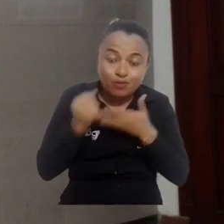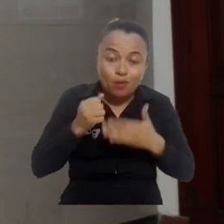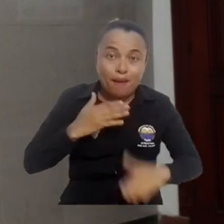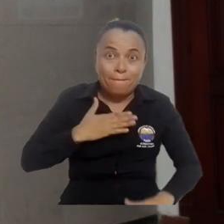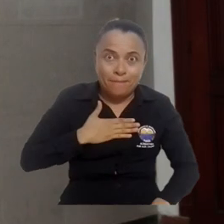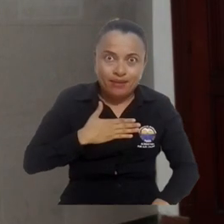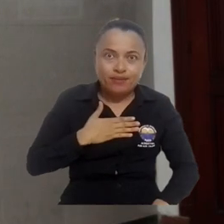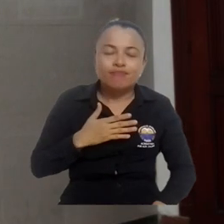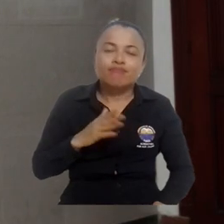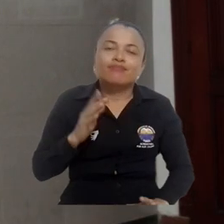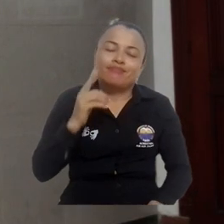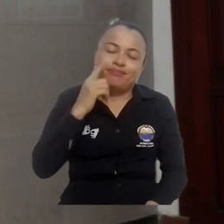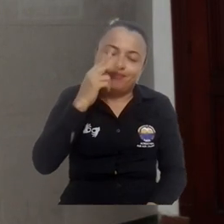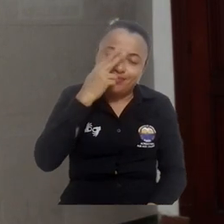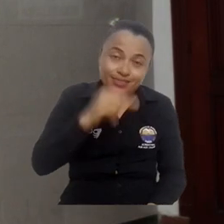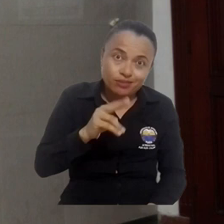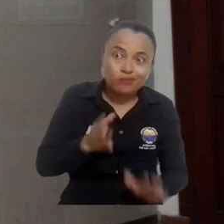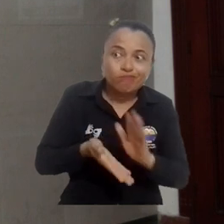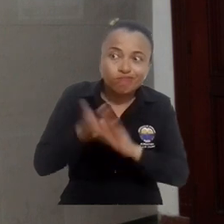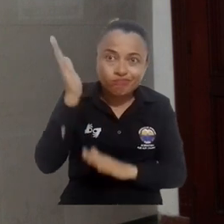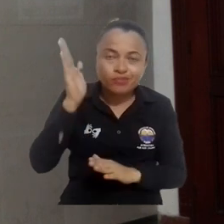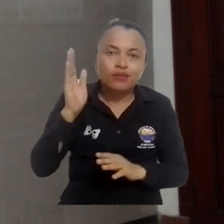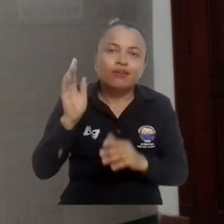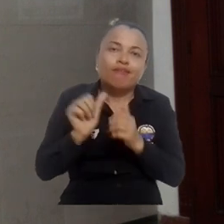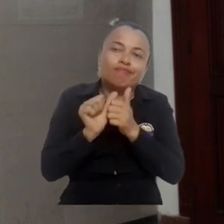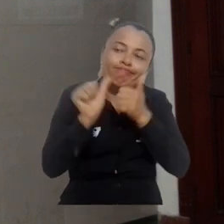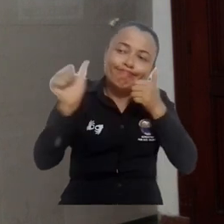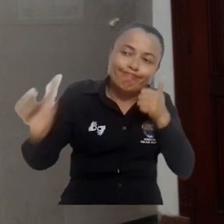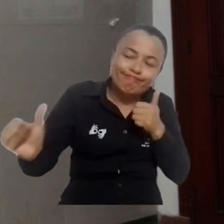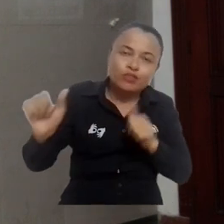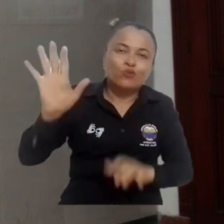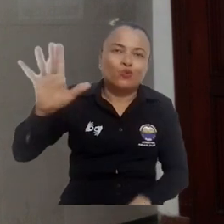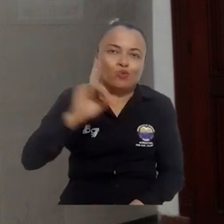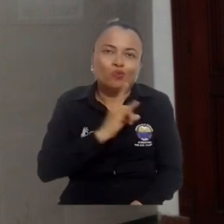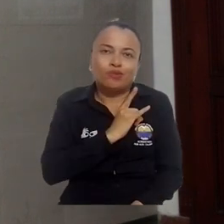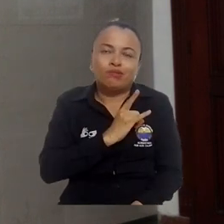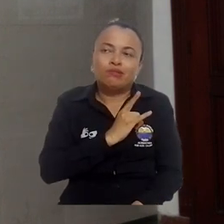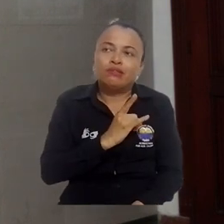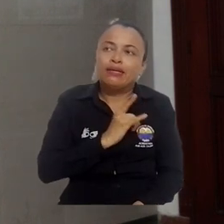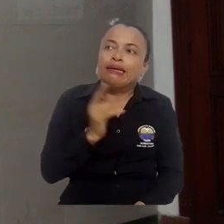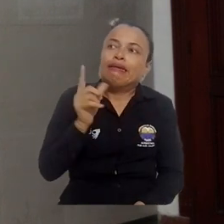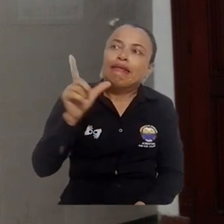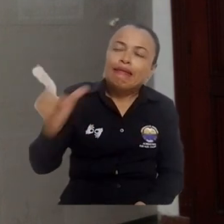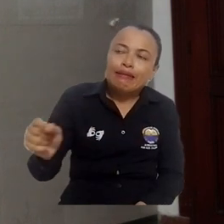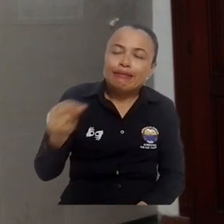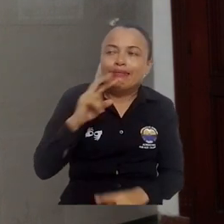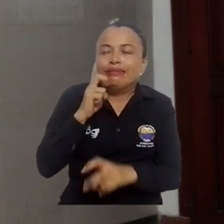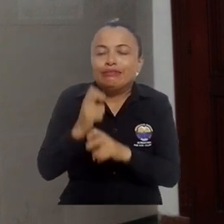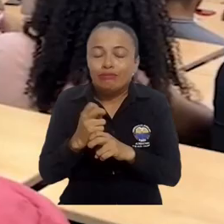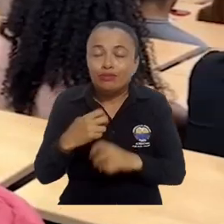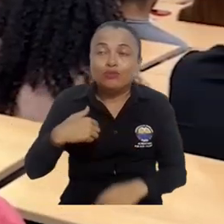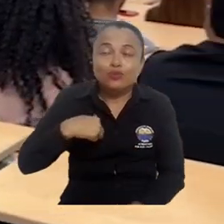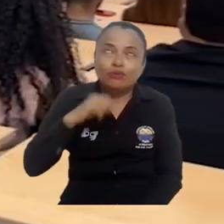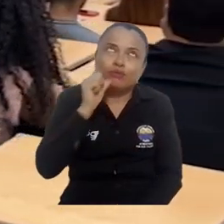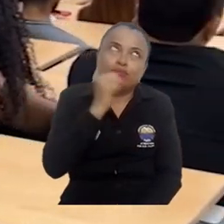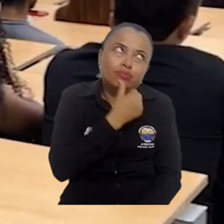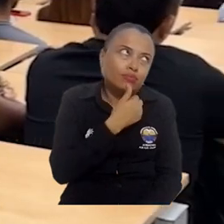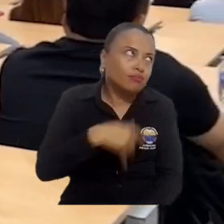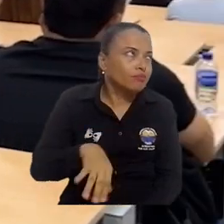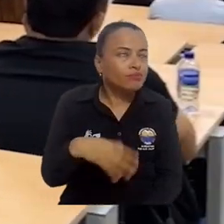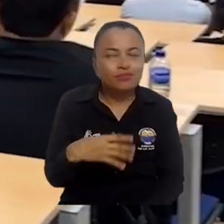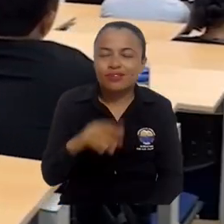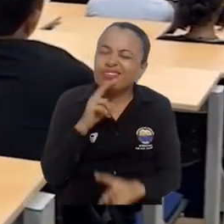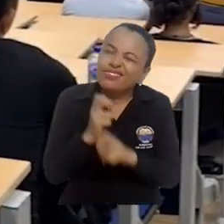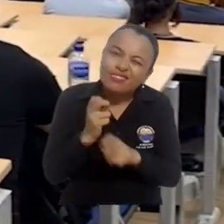Increíbles, fundamentales, sobre todo que para mí fueron de mucha ayuda porque la más afectada aquí al ingresar a mis hijos a la universidad